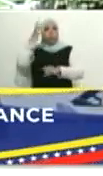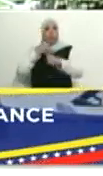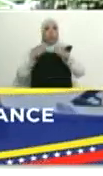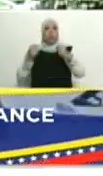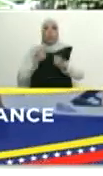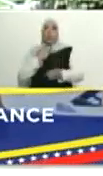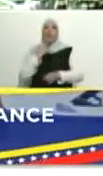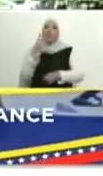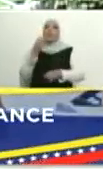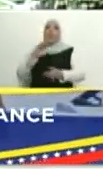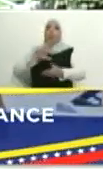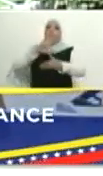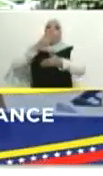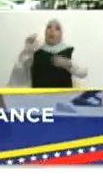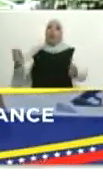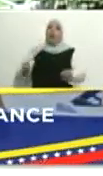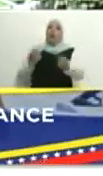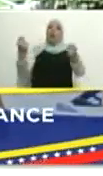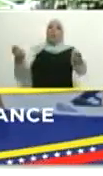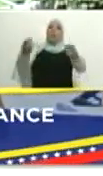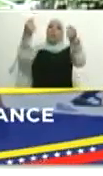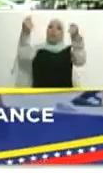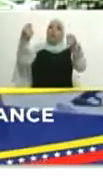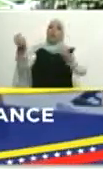entonces hay una campaña contra Venezuela.